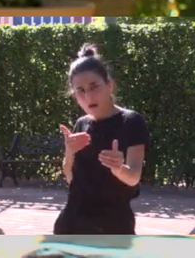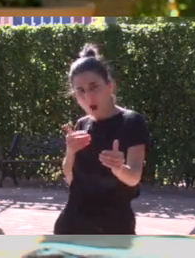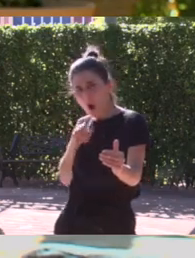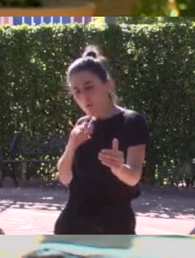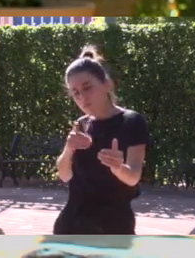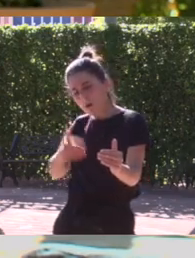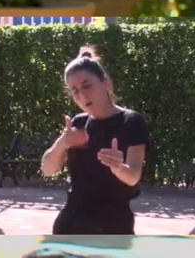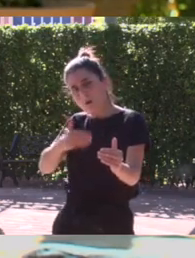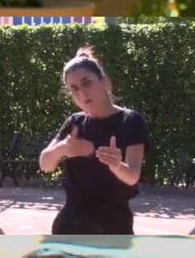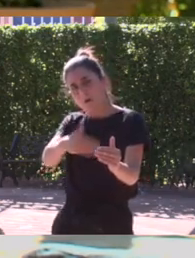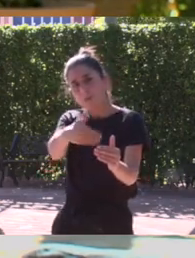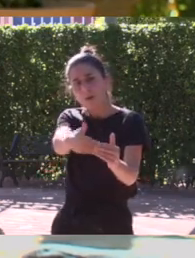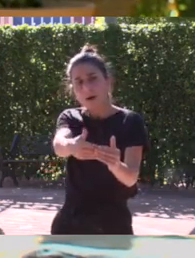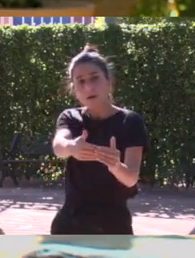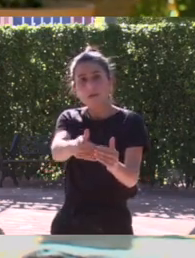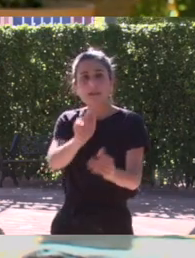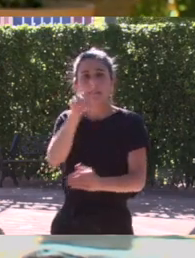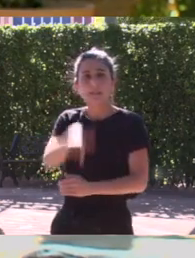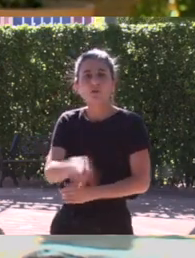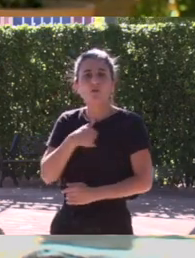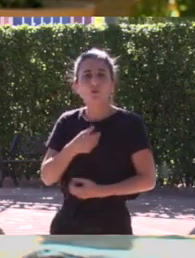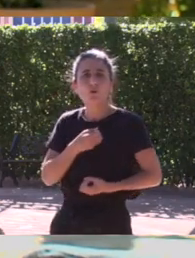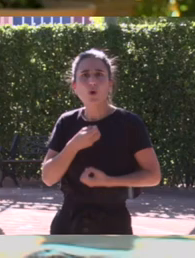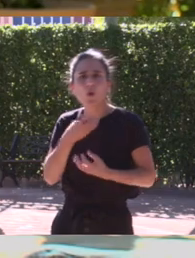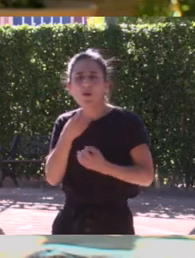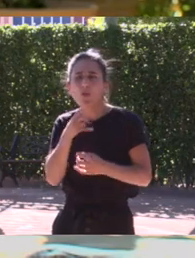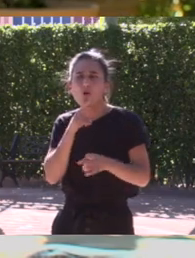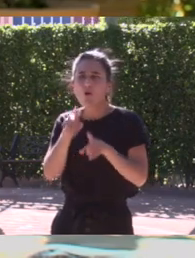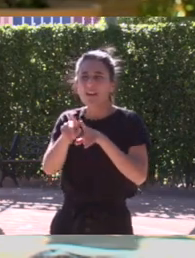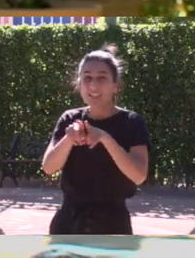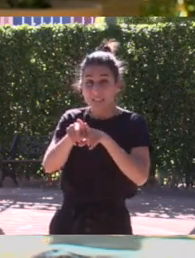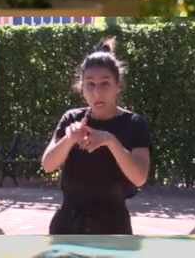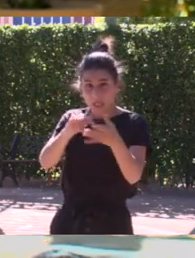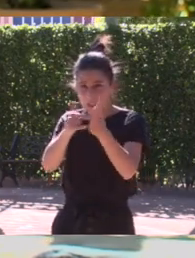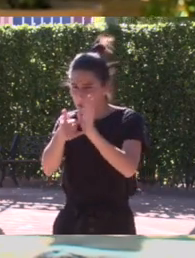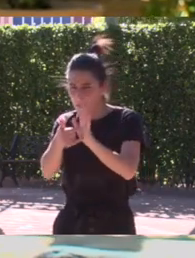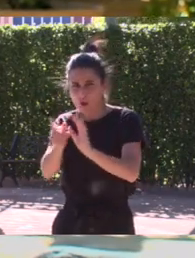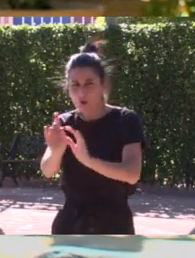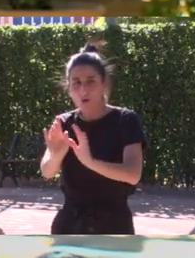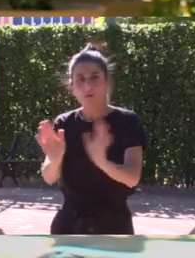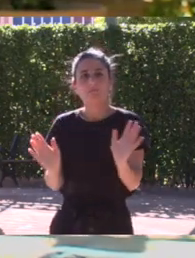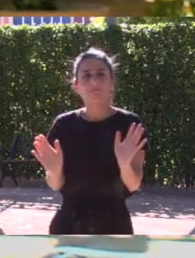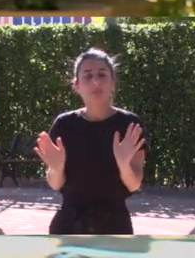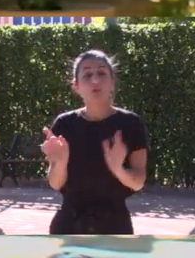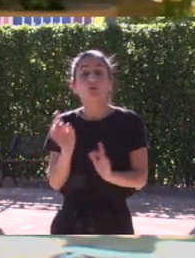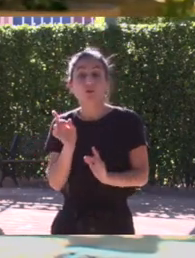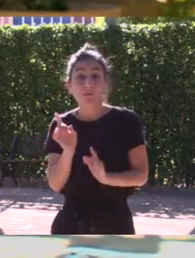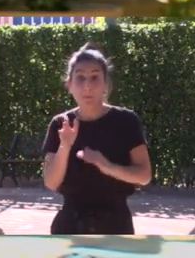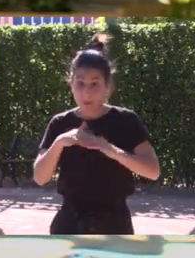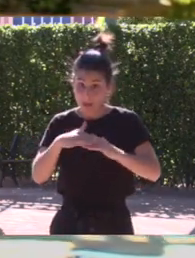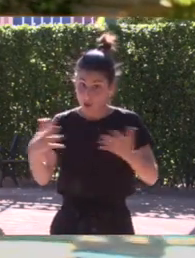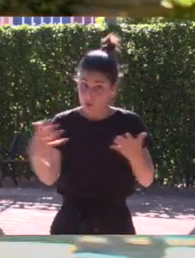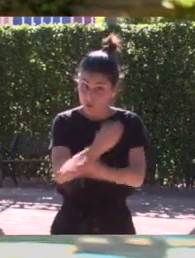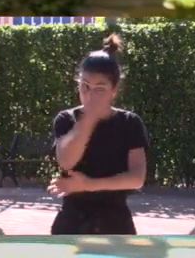de donde hemos salido y esto no lo cuento en ningún momento como una crítica al sistema como una crítica nada simplemente